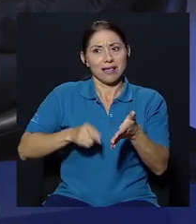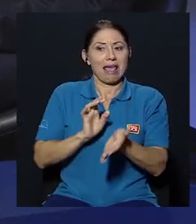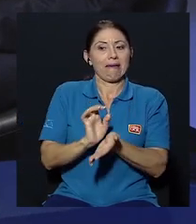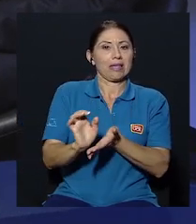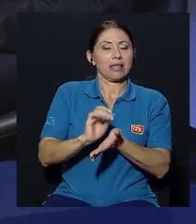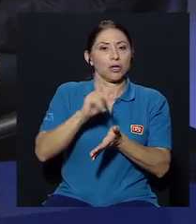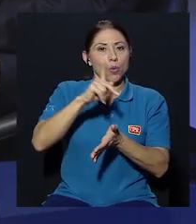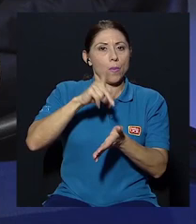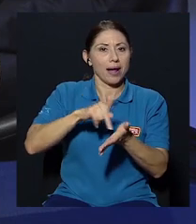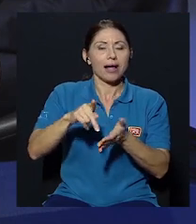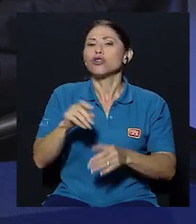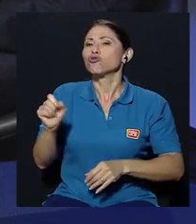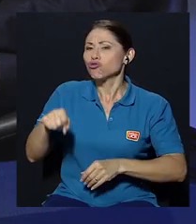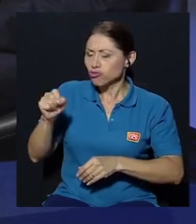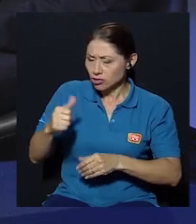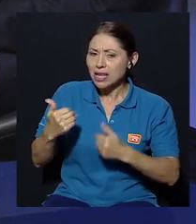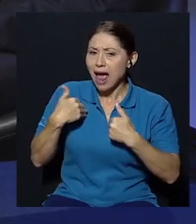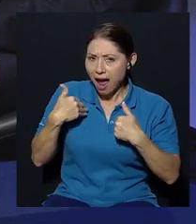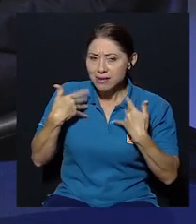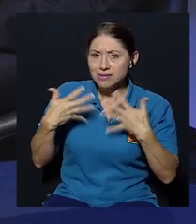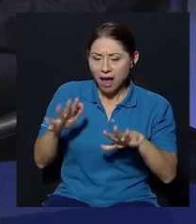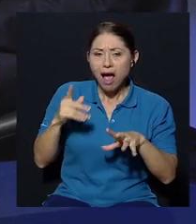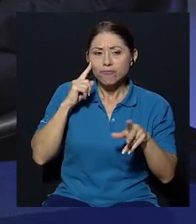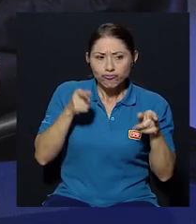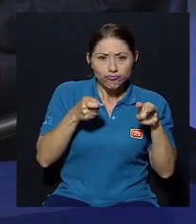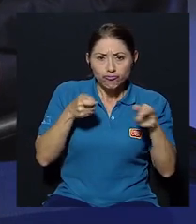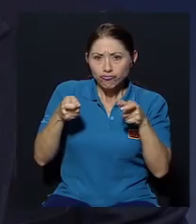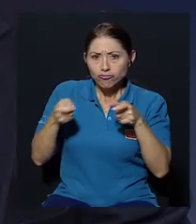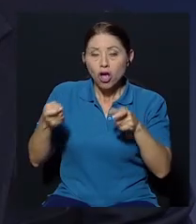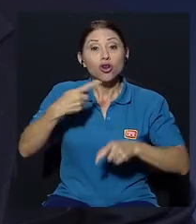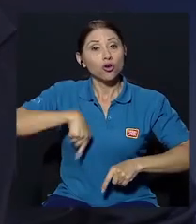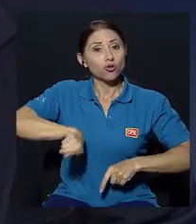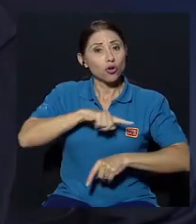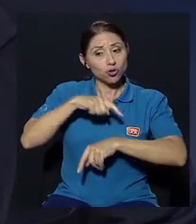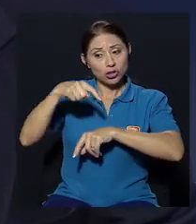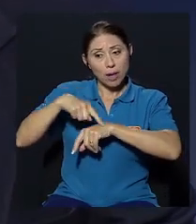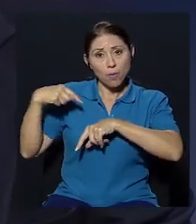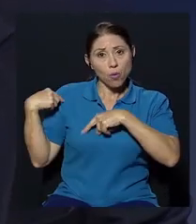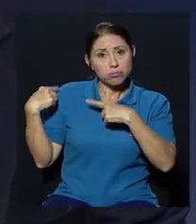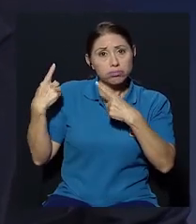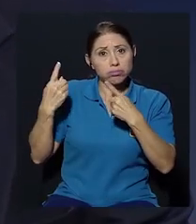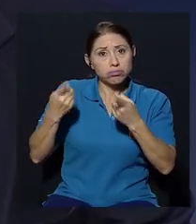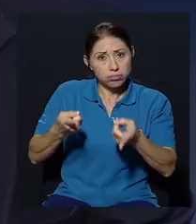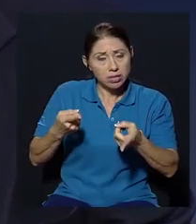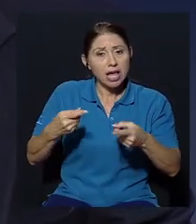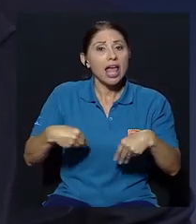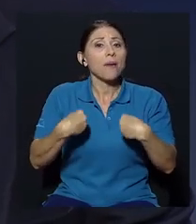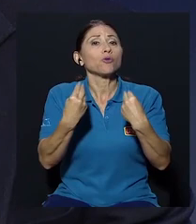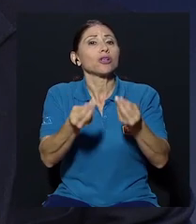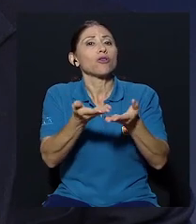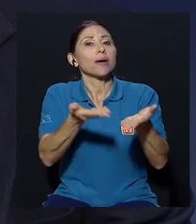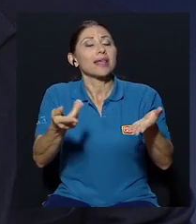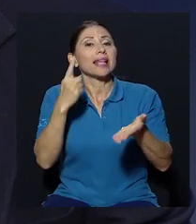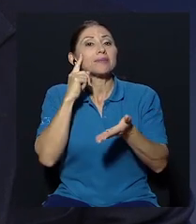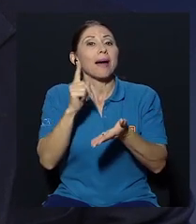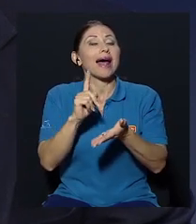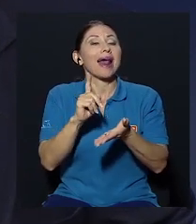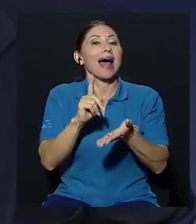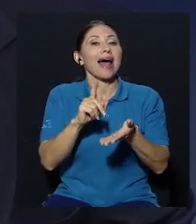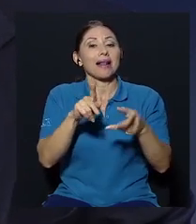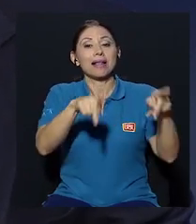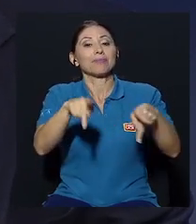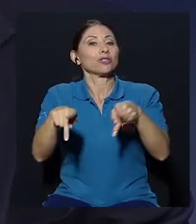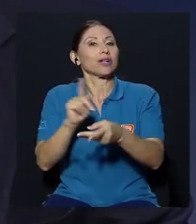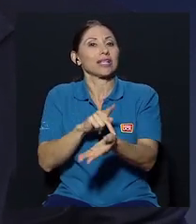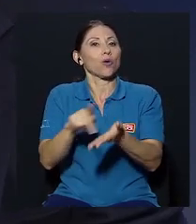sistemáticamente en el tiempo de Montón si hay medidas vea nosotros hemos dado a lo largo del tiempo herramientas para la evasión algo de